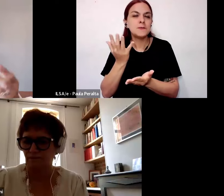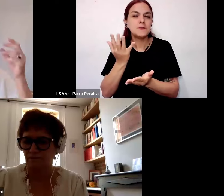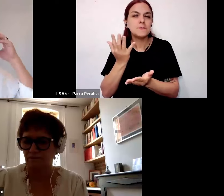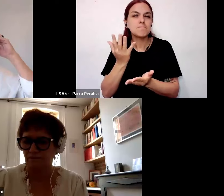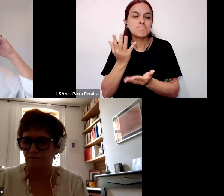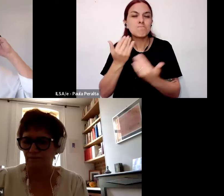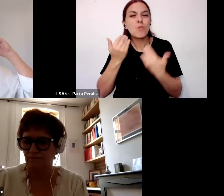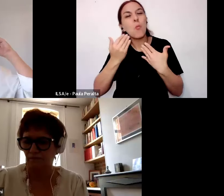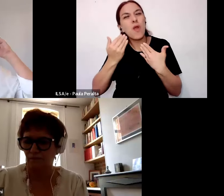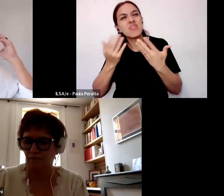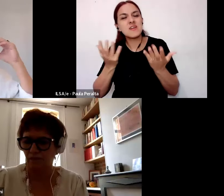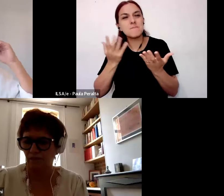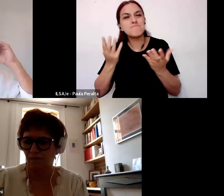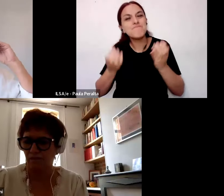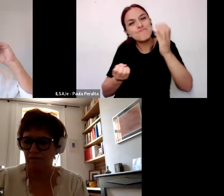otras formas de